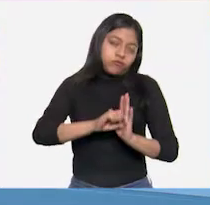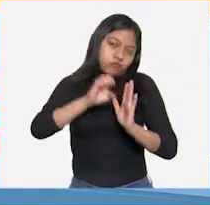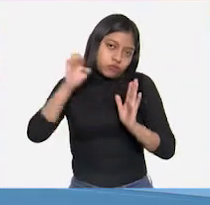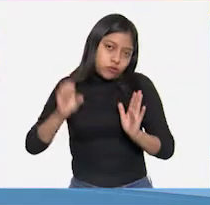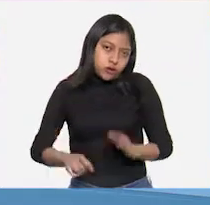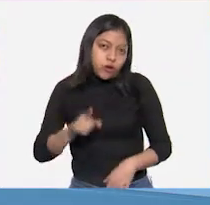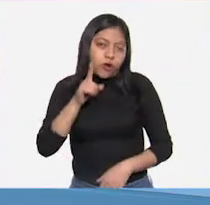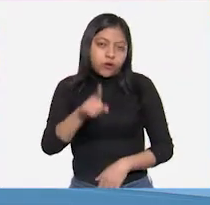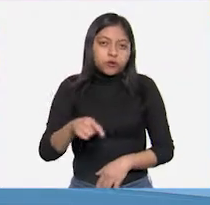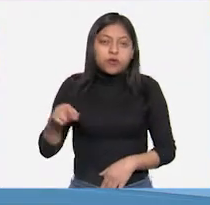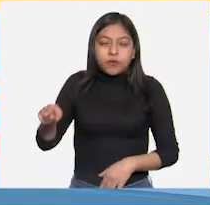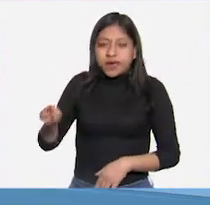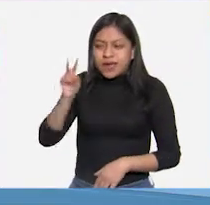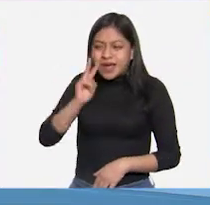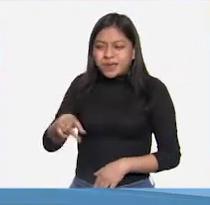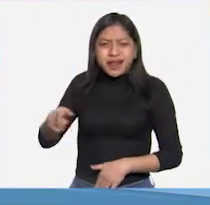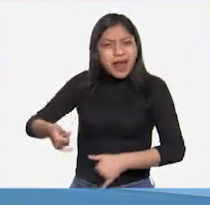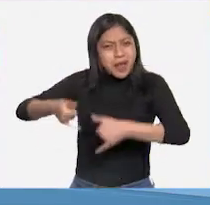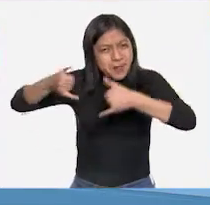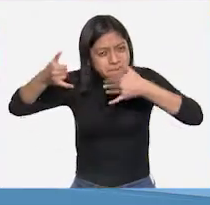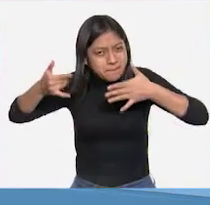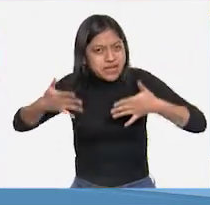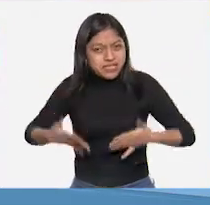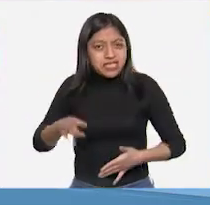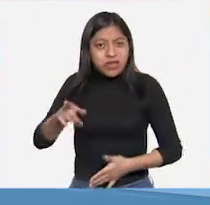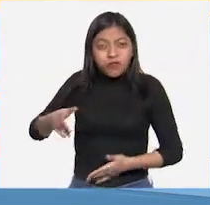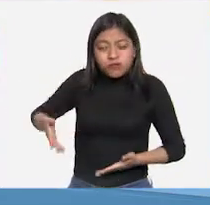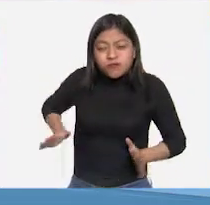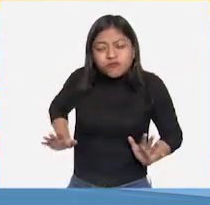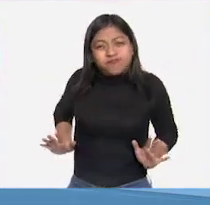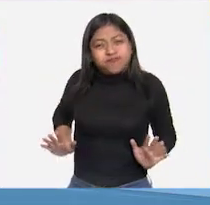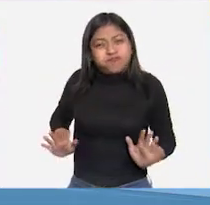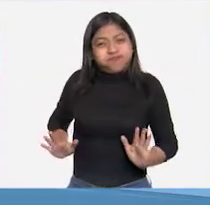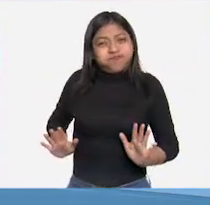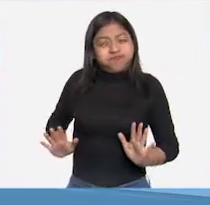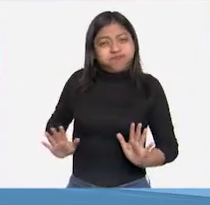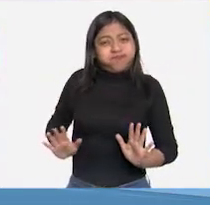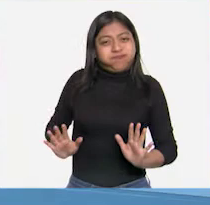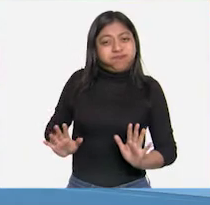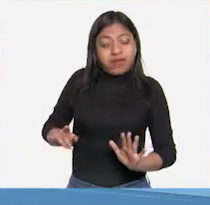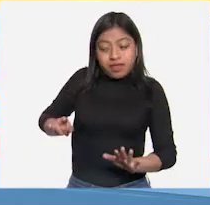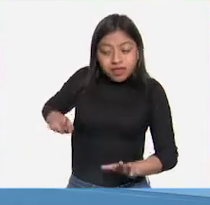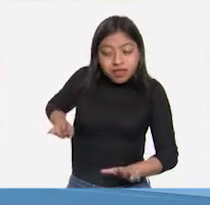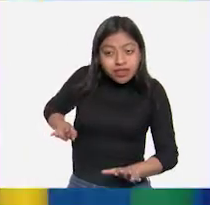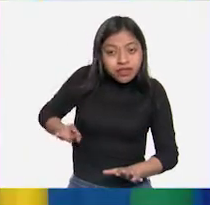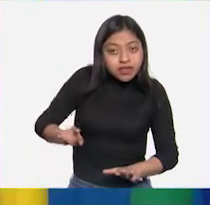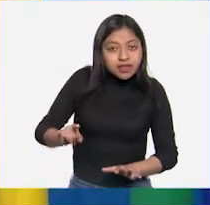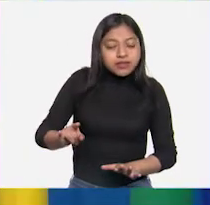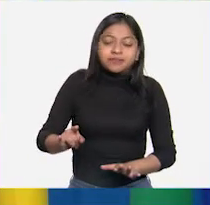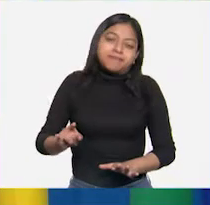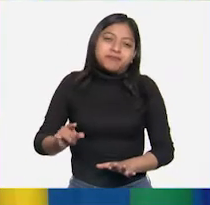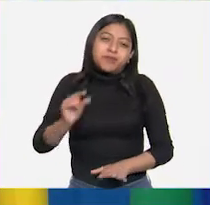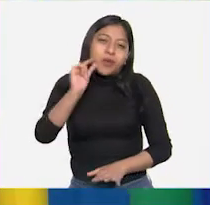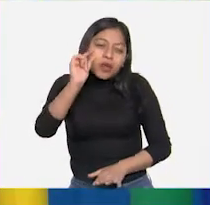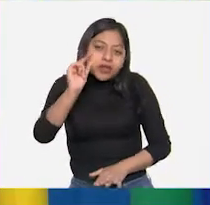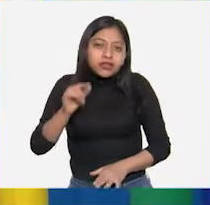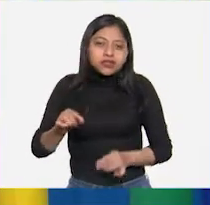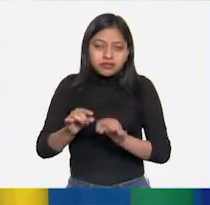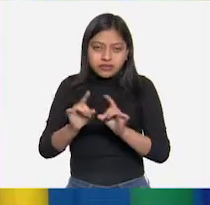mayor sea la masa del objeto, más fuerte tendremos que empujar. Así es,